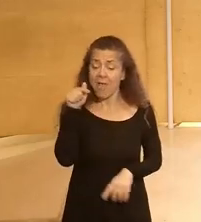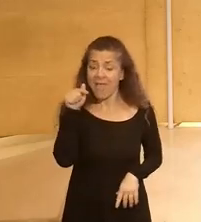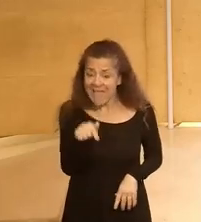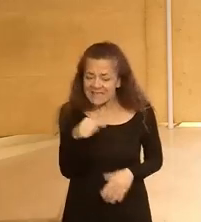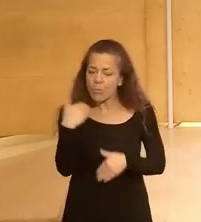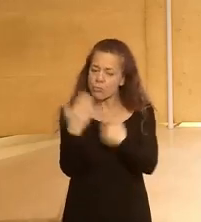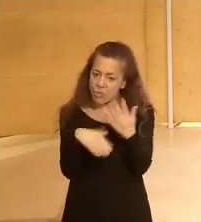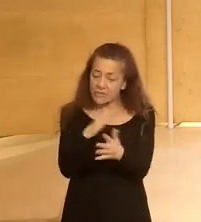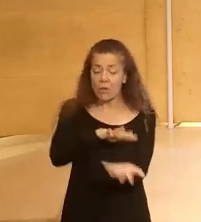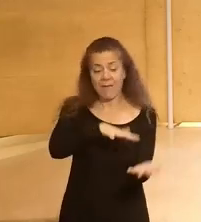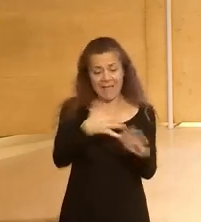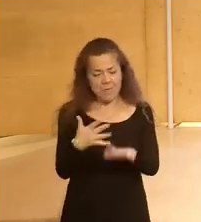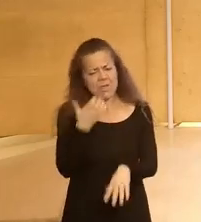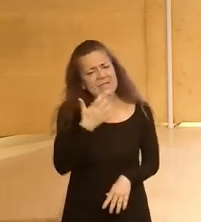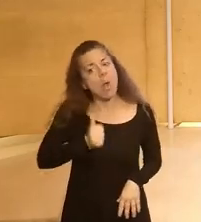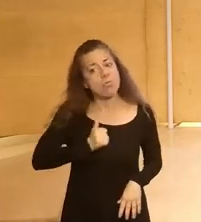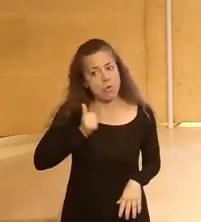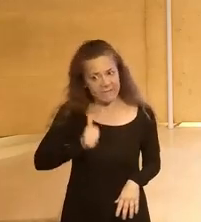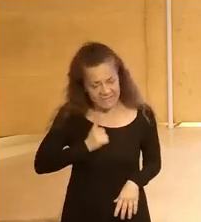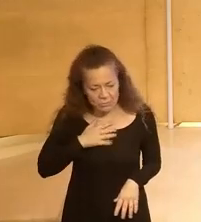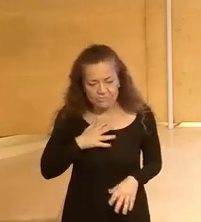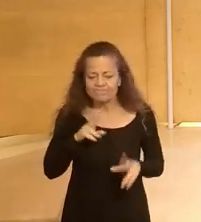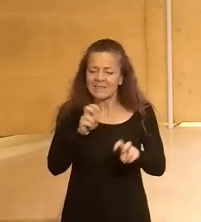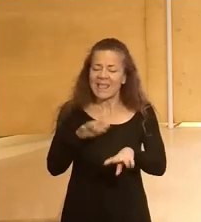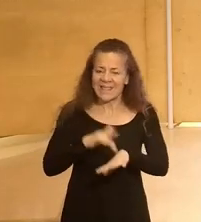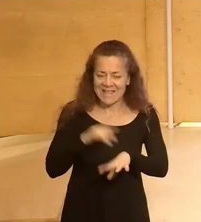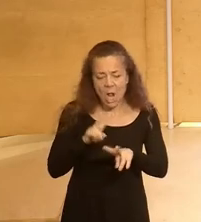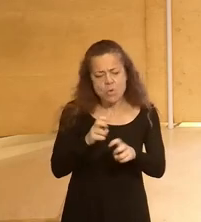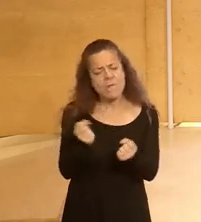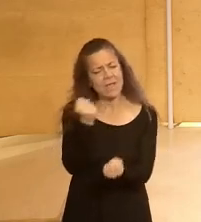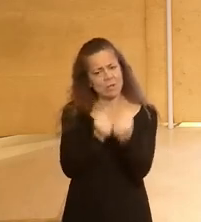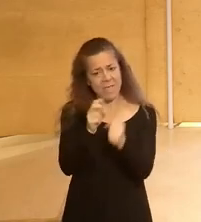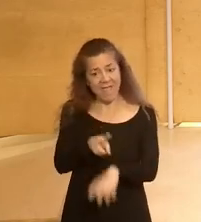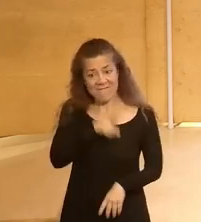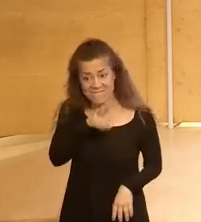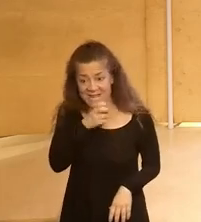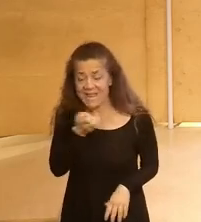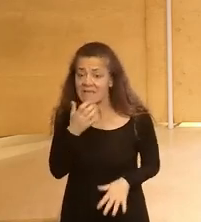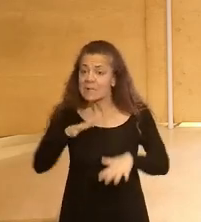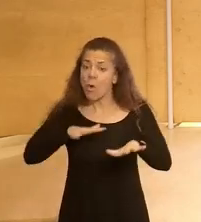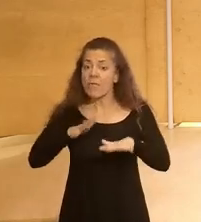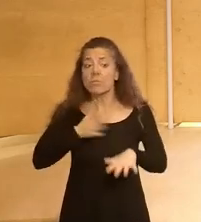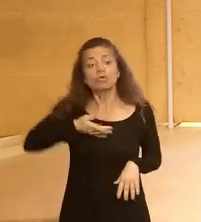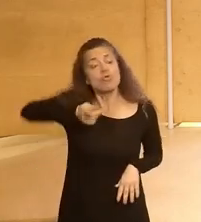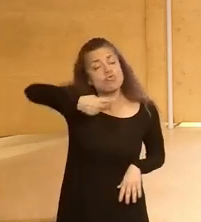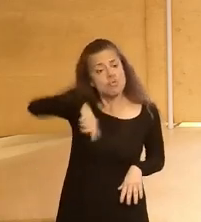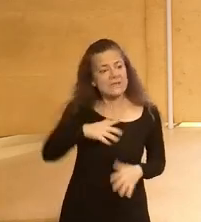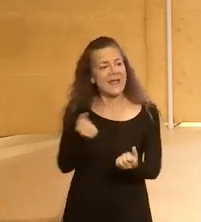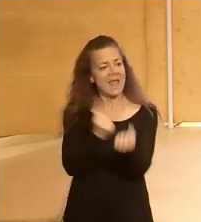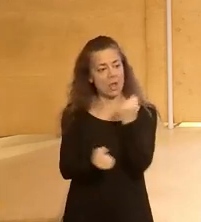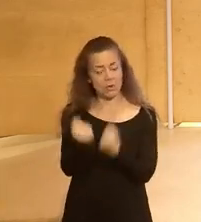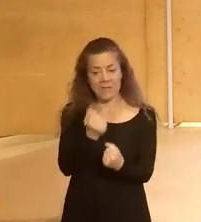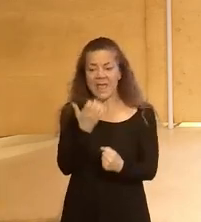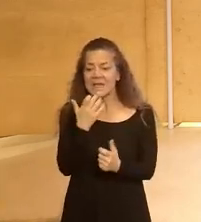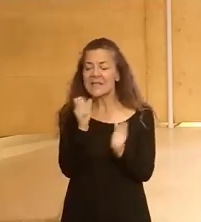proceso de cambio si aprovechamos las palancas digitales la nueva economía verde si modernizamos nuestra economía